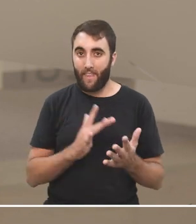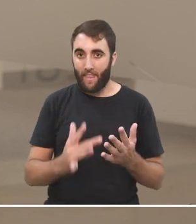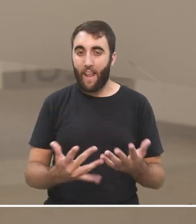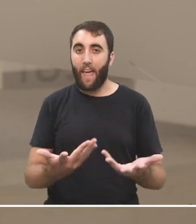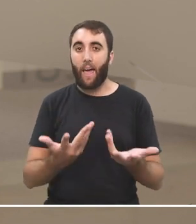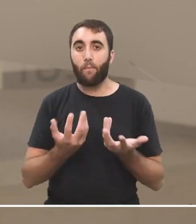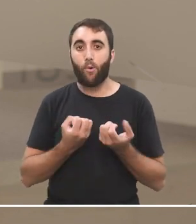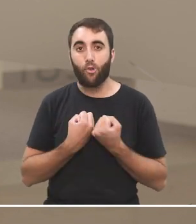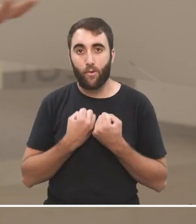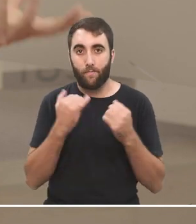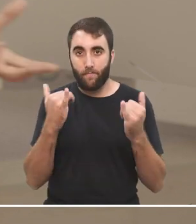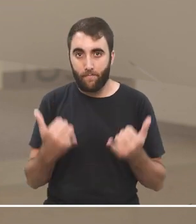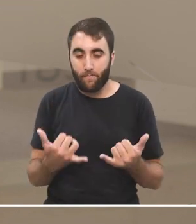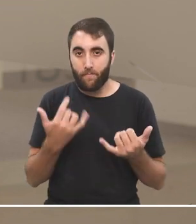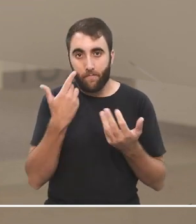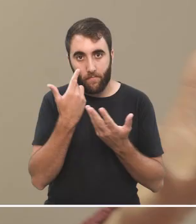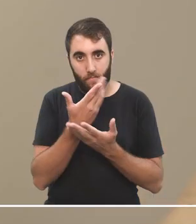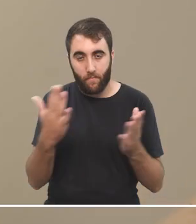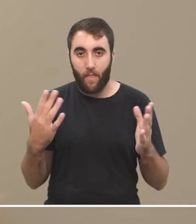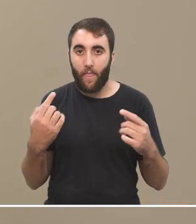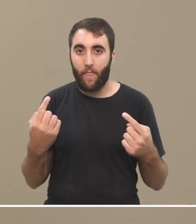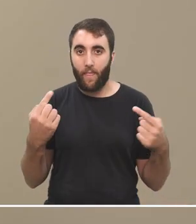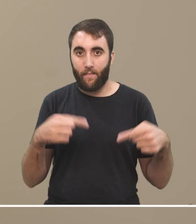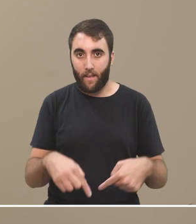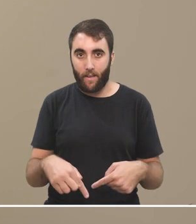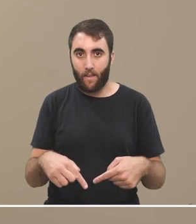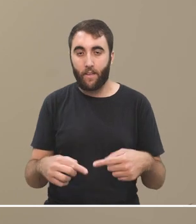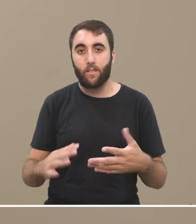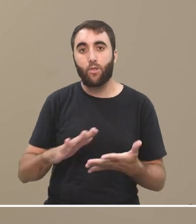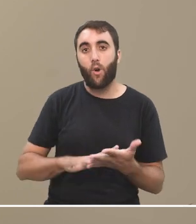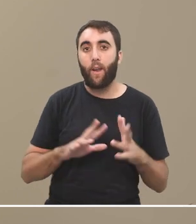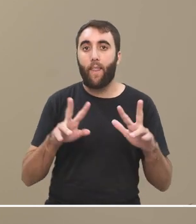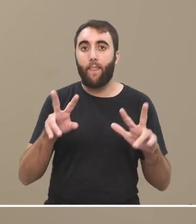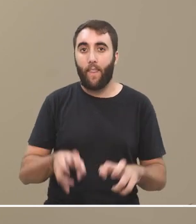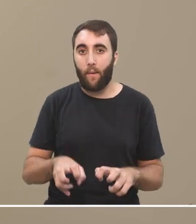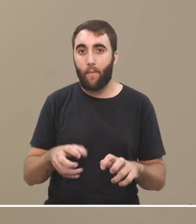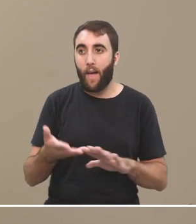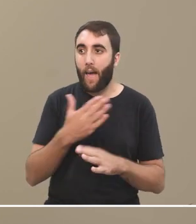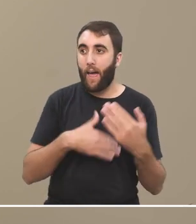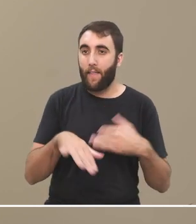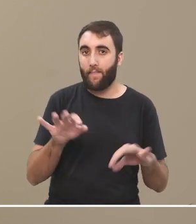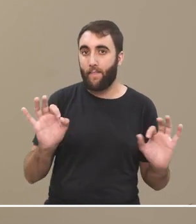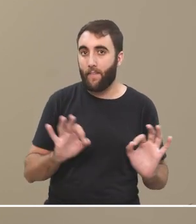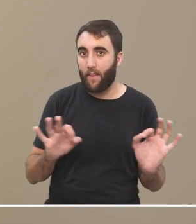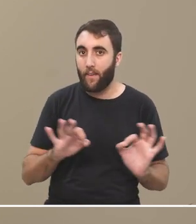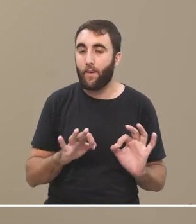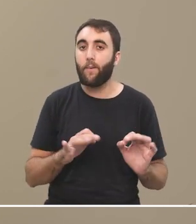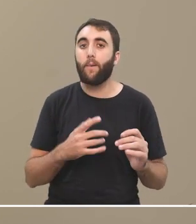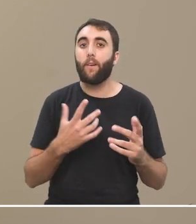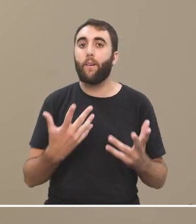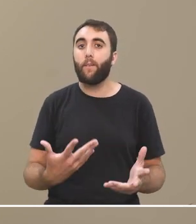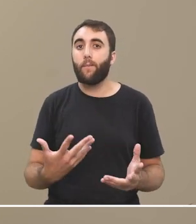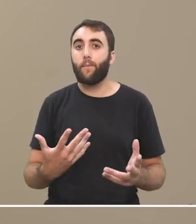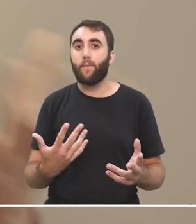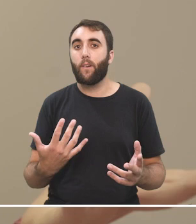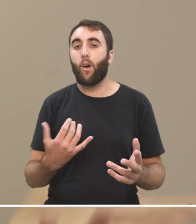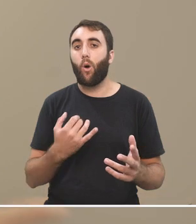abrir el debate y a poner sobre la mesa temas que antes no eran debatibles y en ese